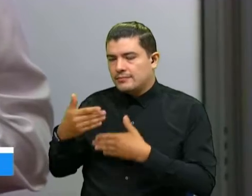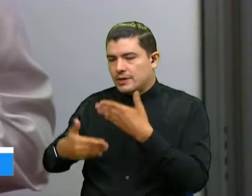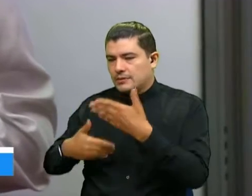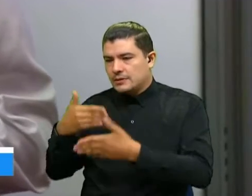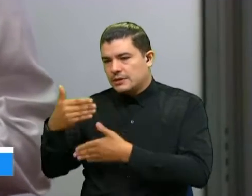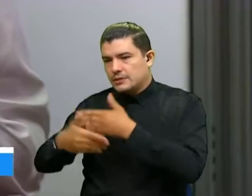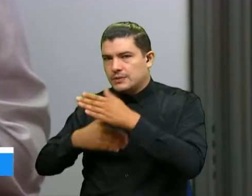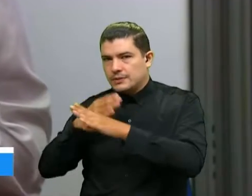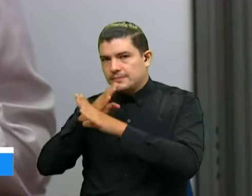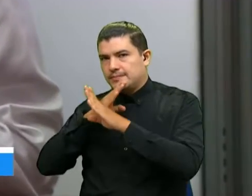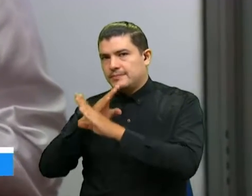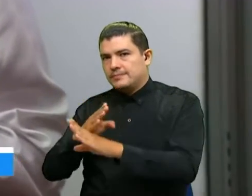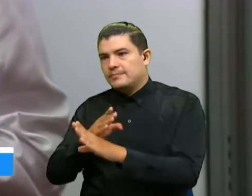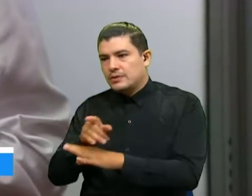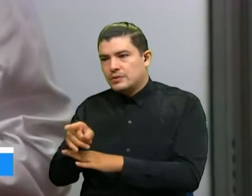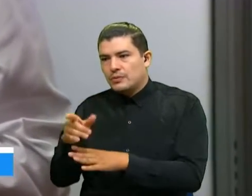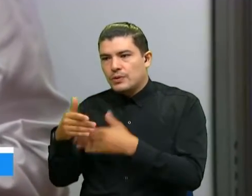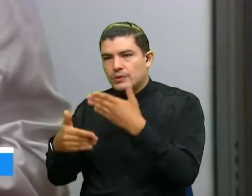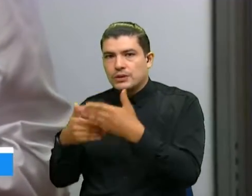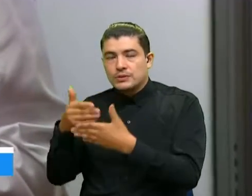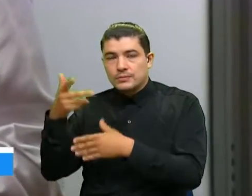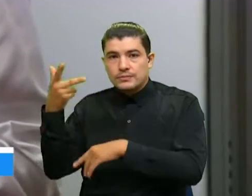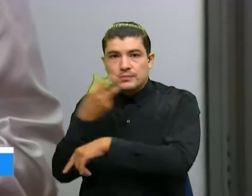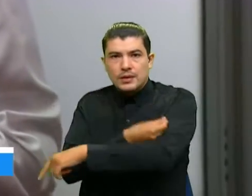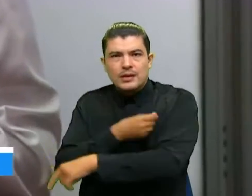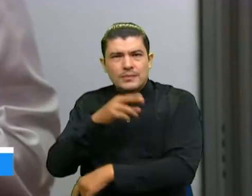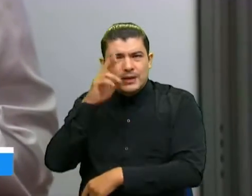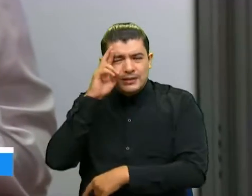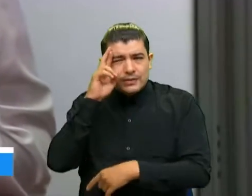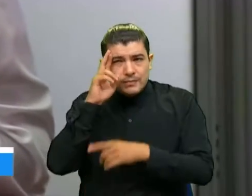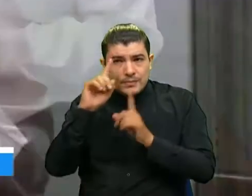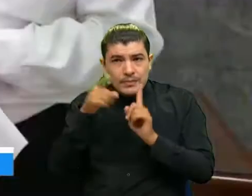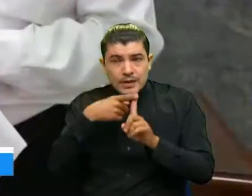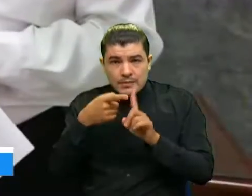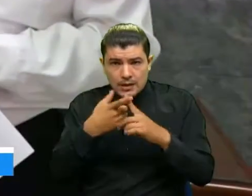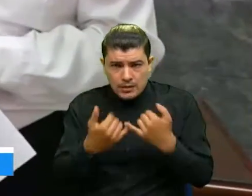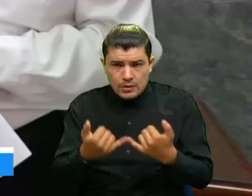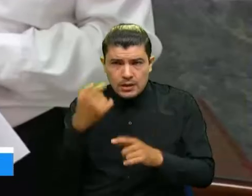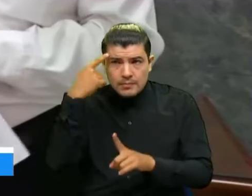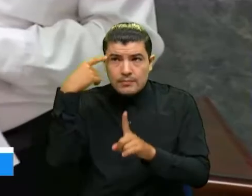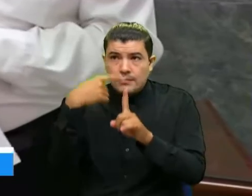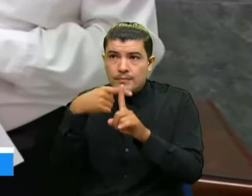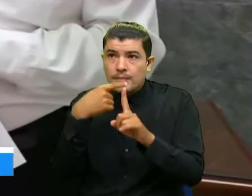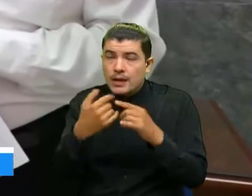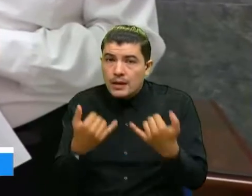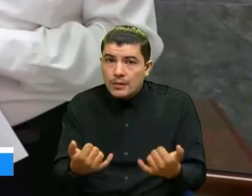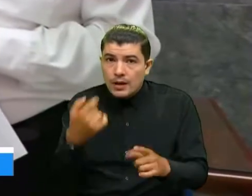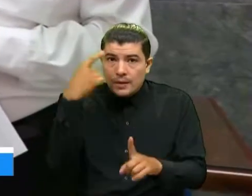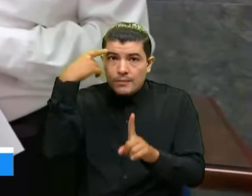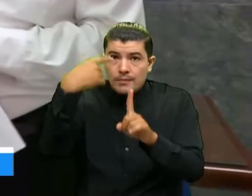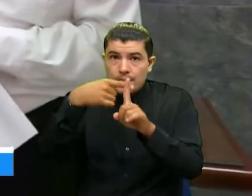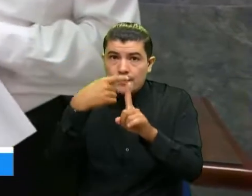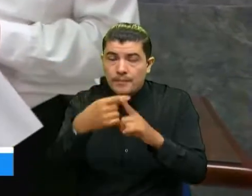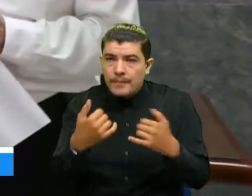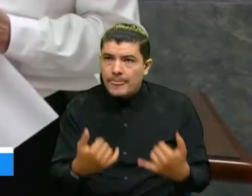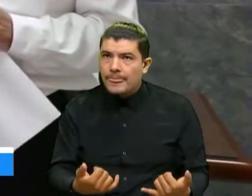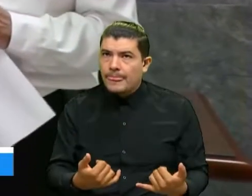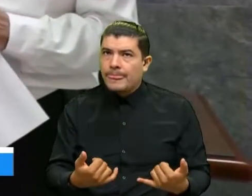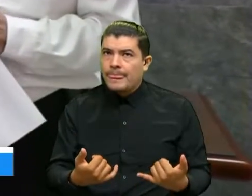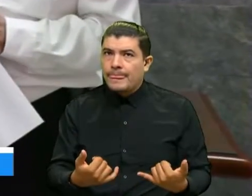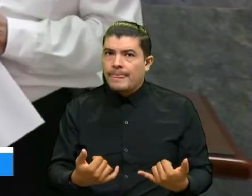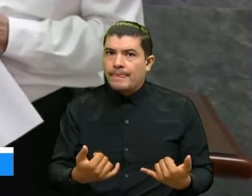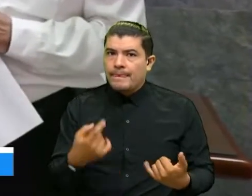en lo posible a través de la vacunación así que en principio estamos optimistas y es este optimismo el que nos lleva precisamente